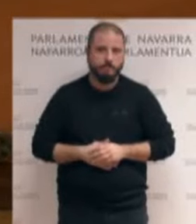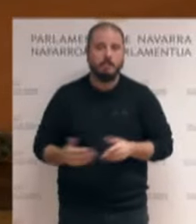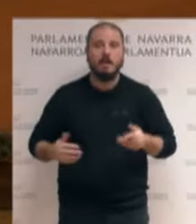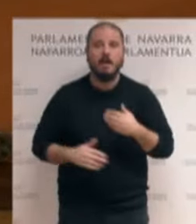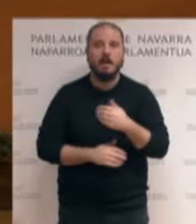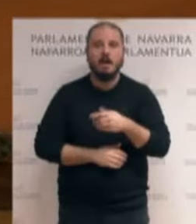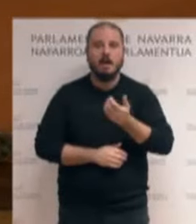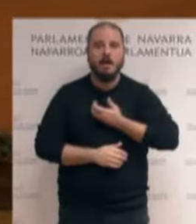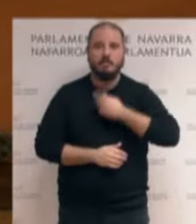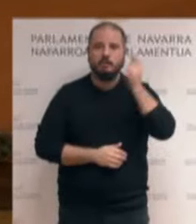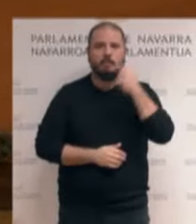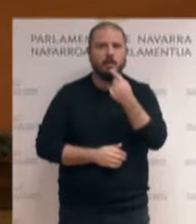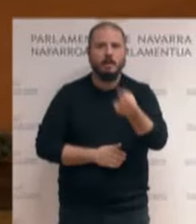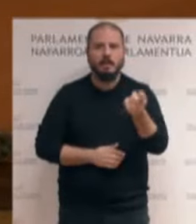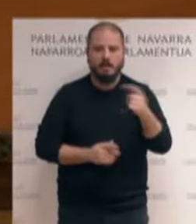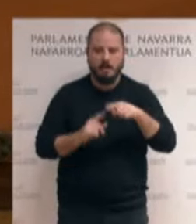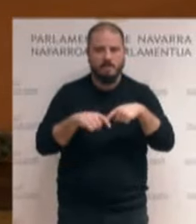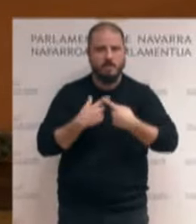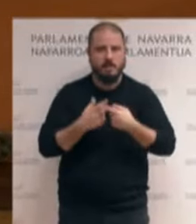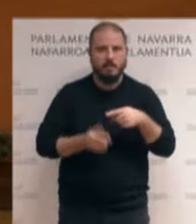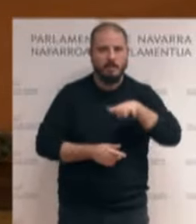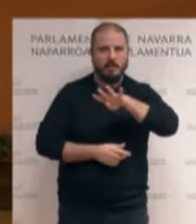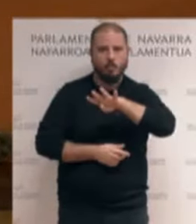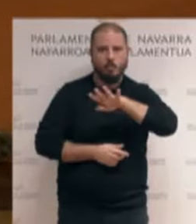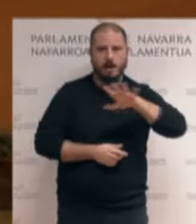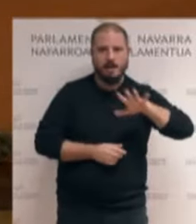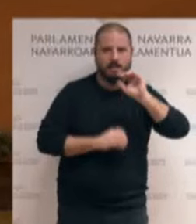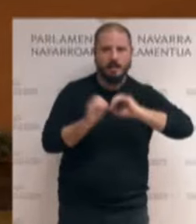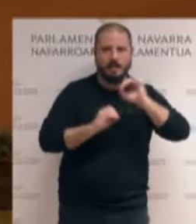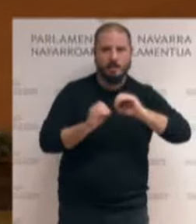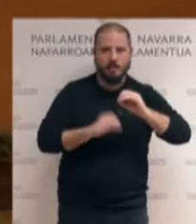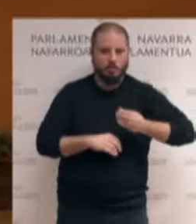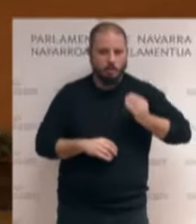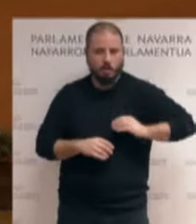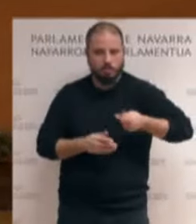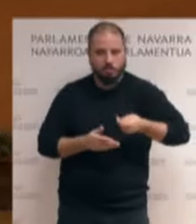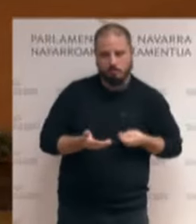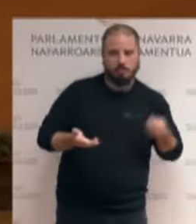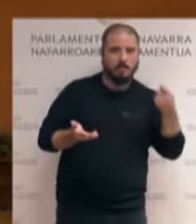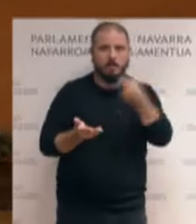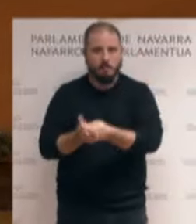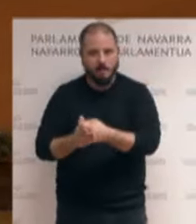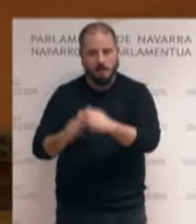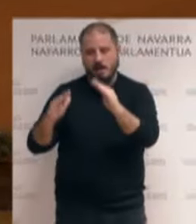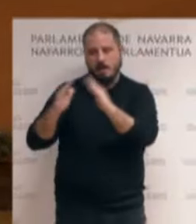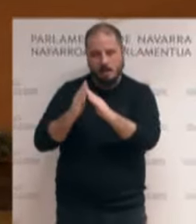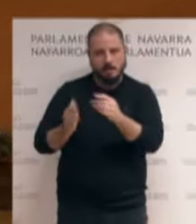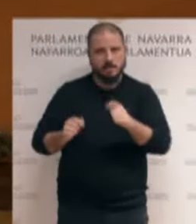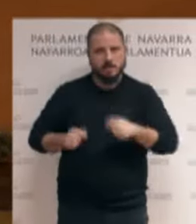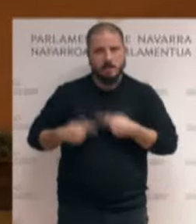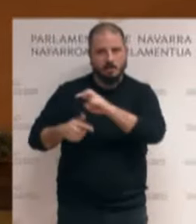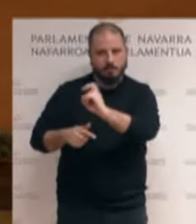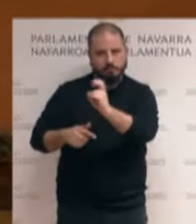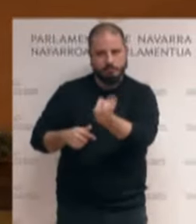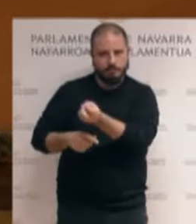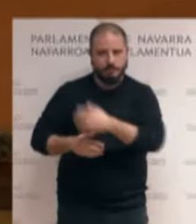se estima que las familias destinan un 45% de su renta a sufragar los costes relacionados con la vivienda. Y la edad